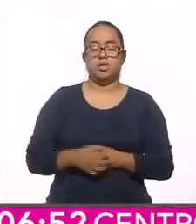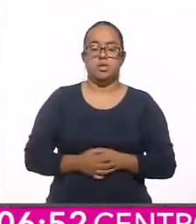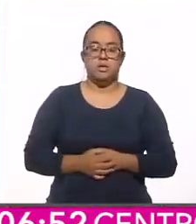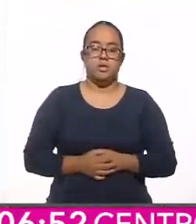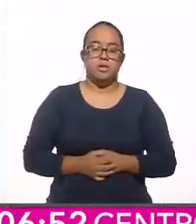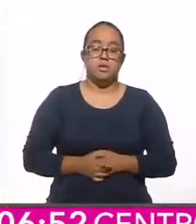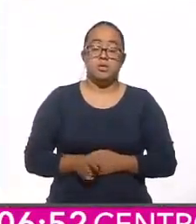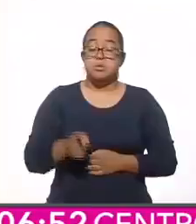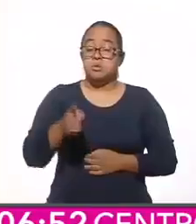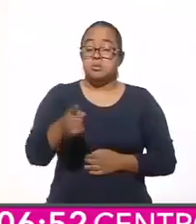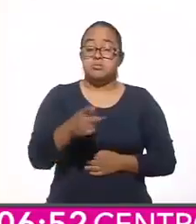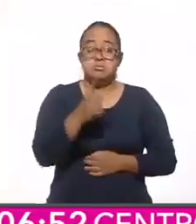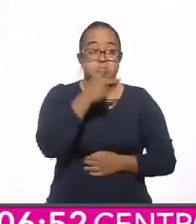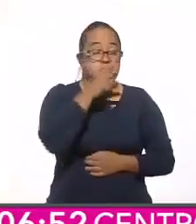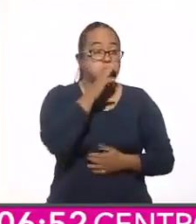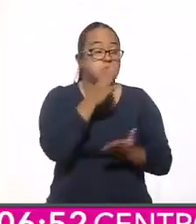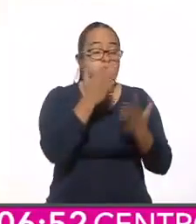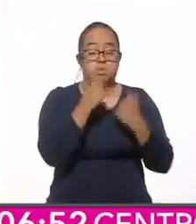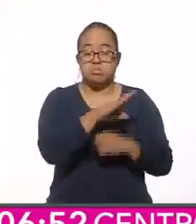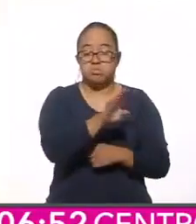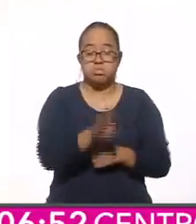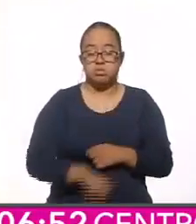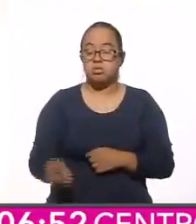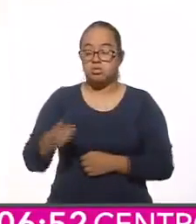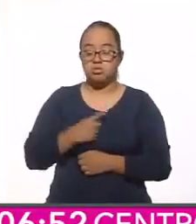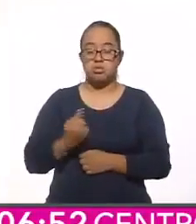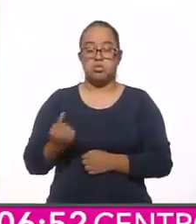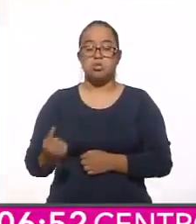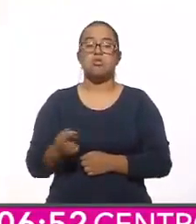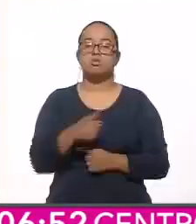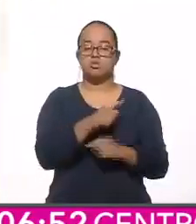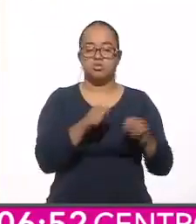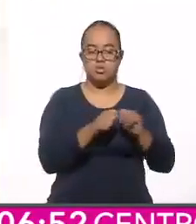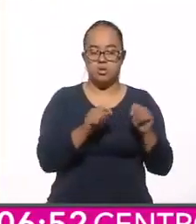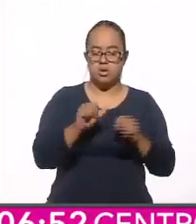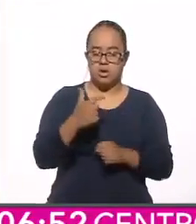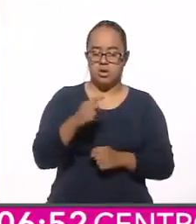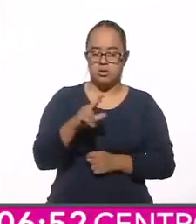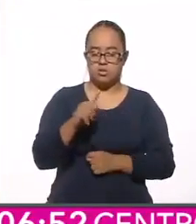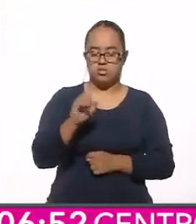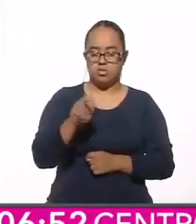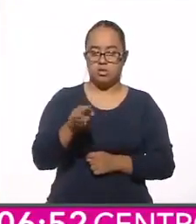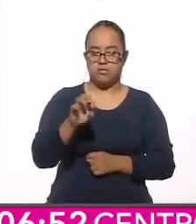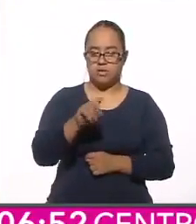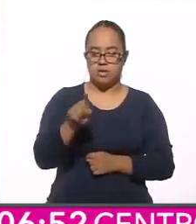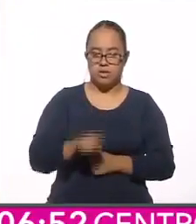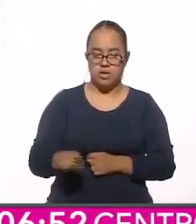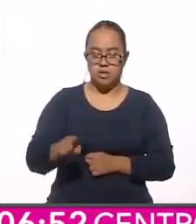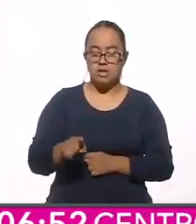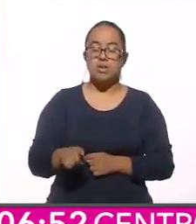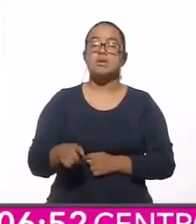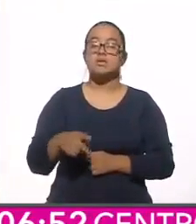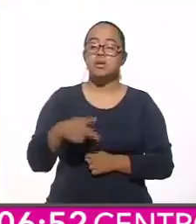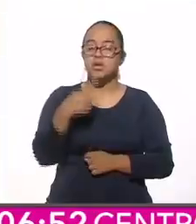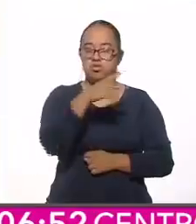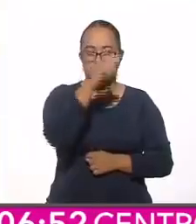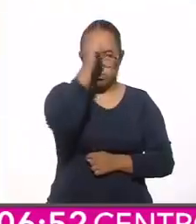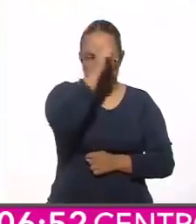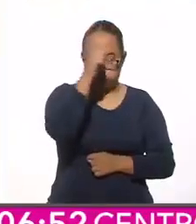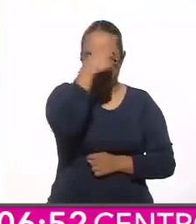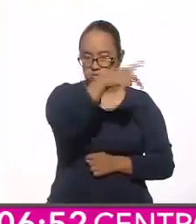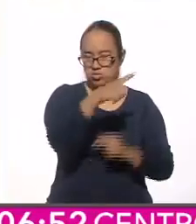Quedó huérfano muy pequeño, por lo que fue criado por su tío Agustín Fernández, párroco de su pueblo natal.